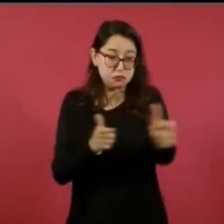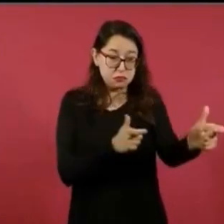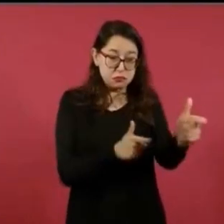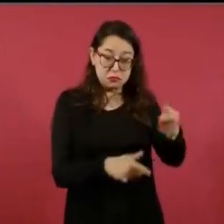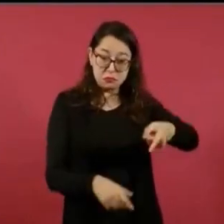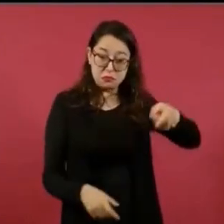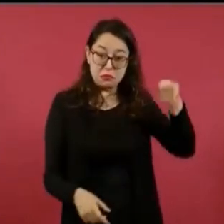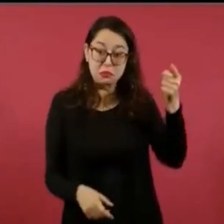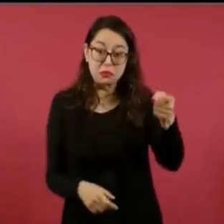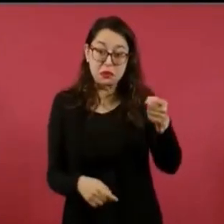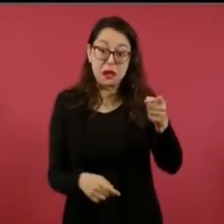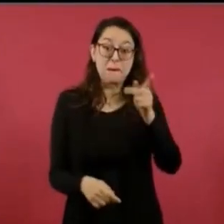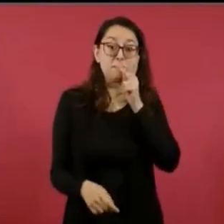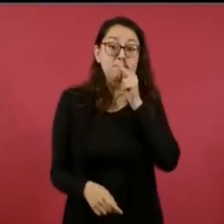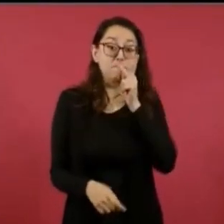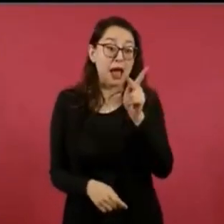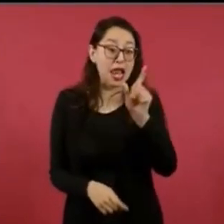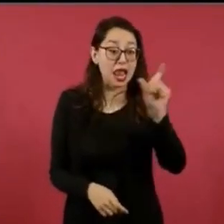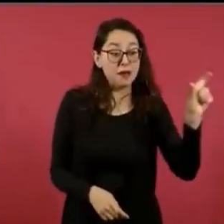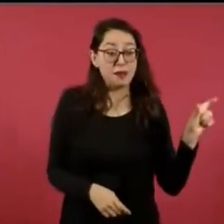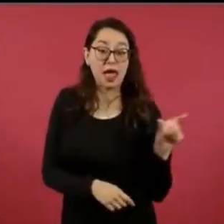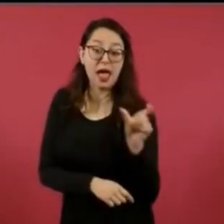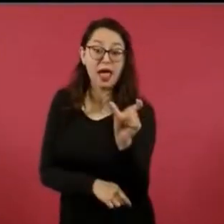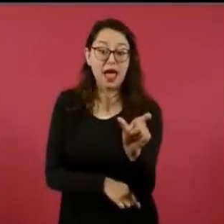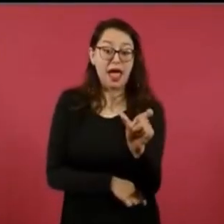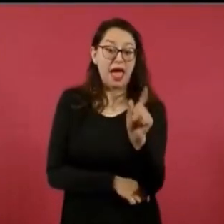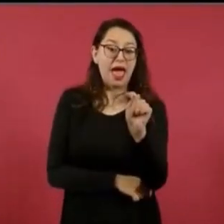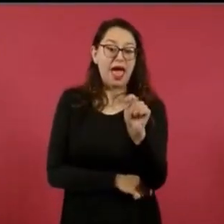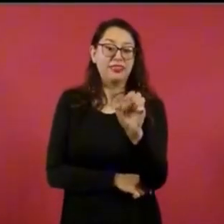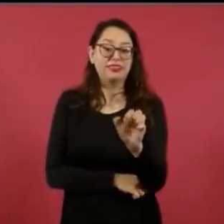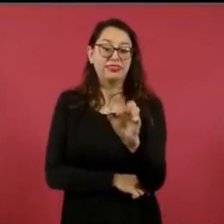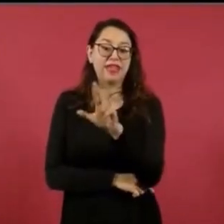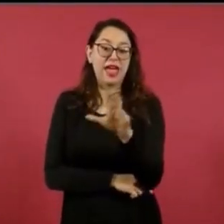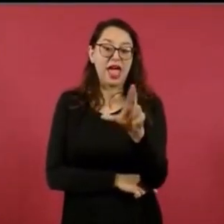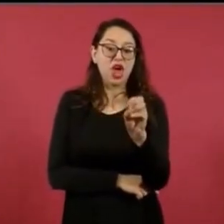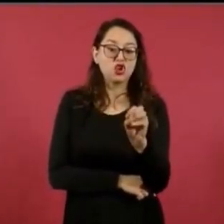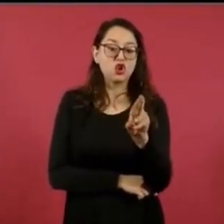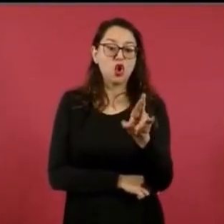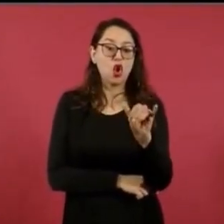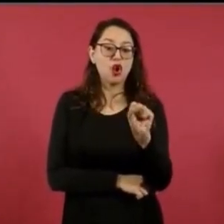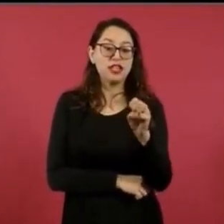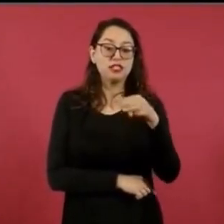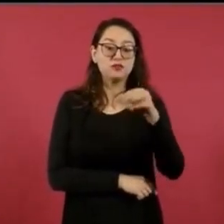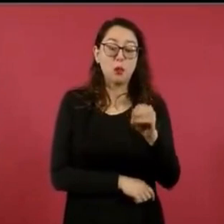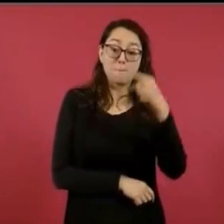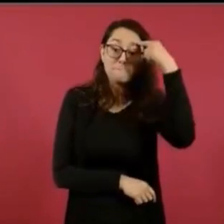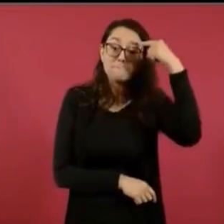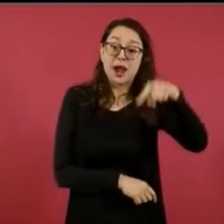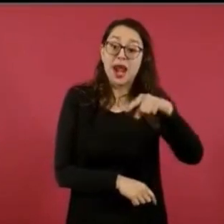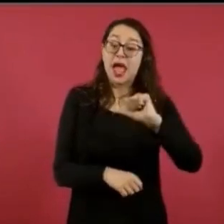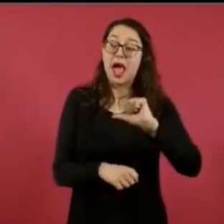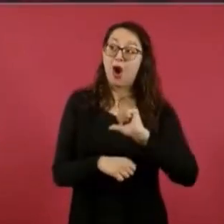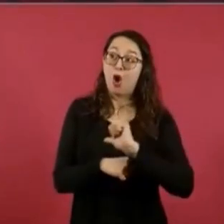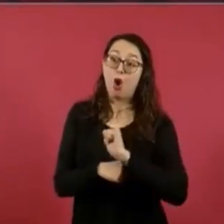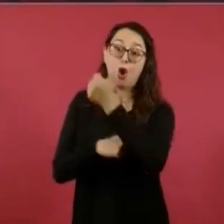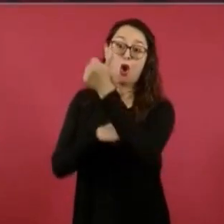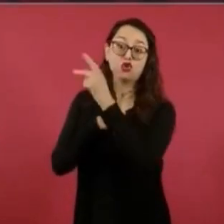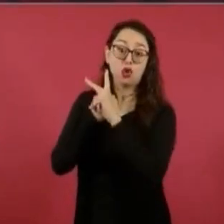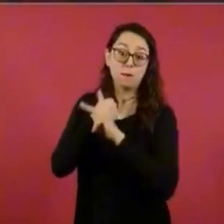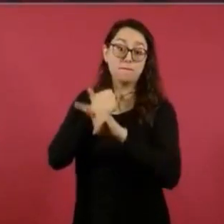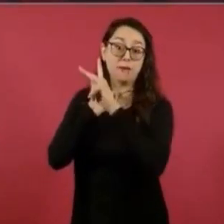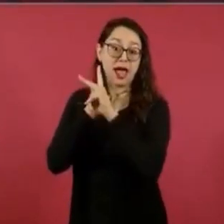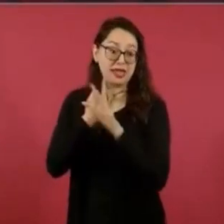país como terrorismo, para que exista colaboración internacional y se pueda detener a los